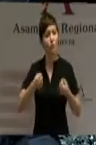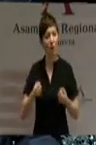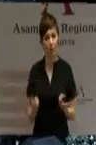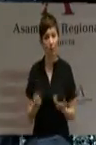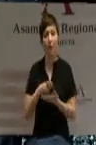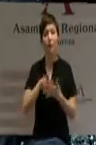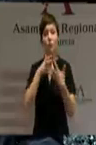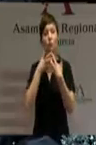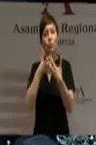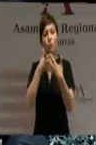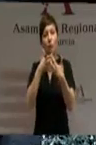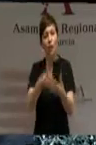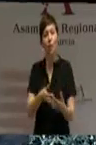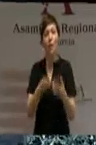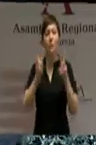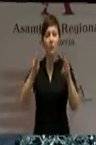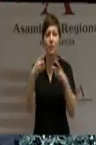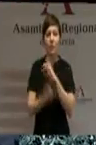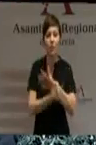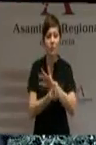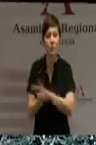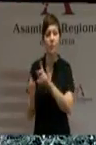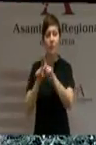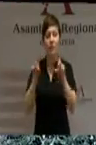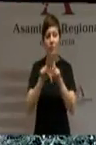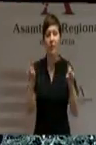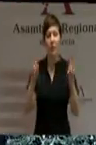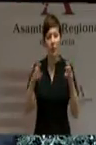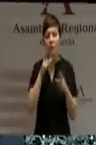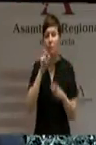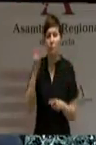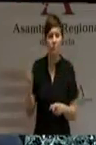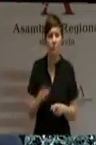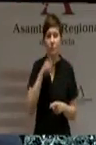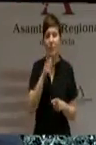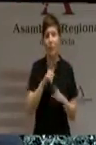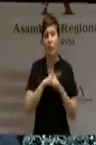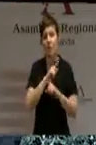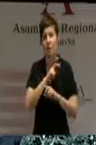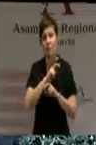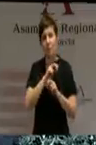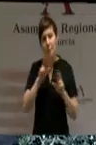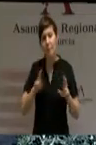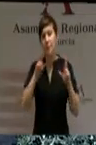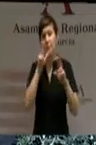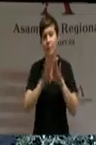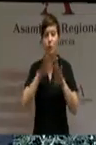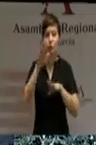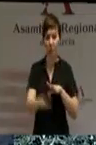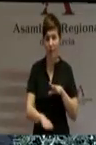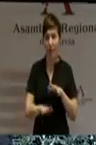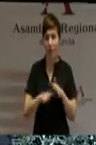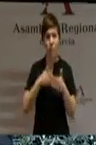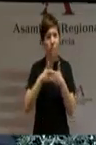una región luchadora, emprendedora, innovadora y con espíritu de superación. Es la responsabilidad del Gobierno y las